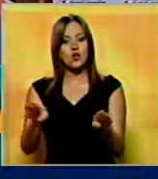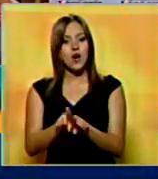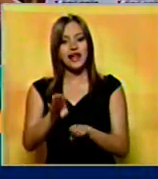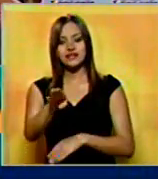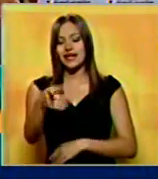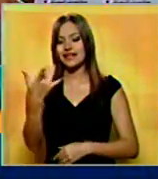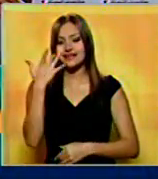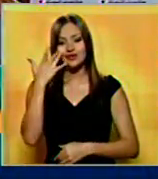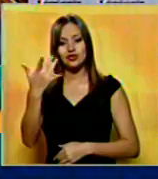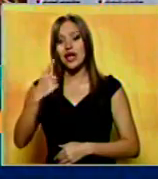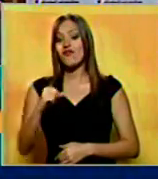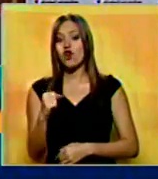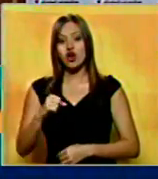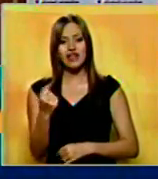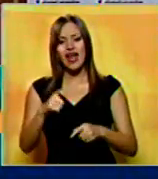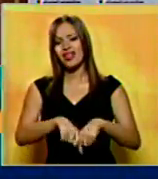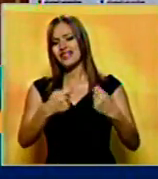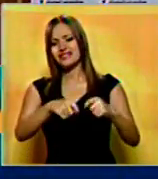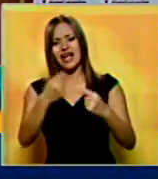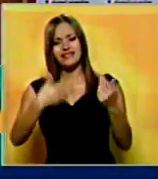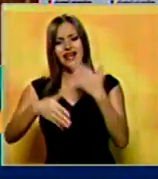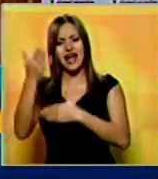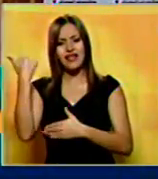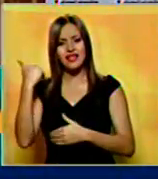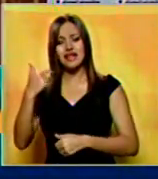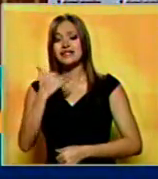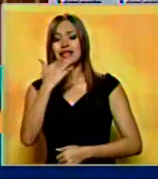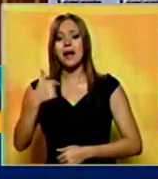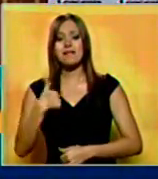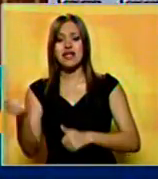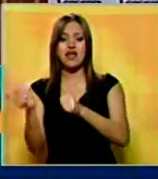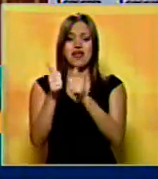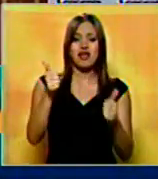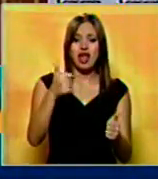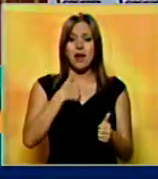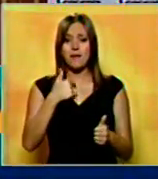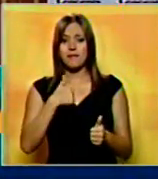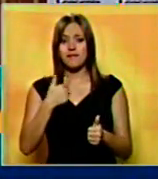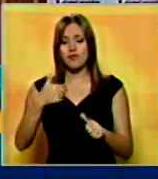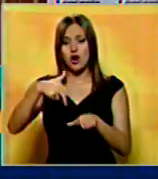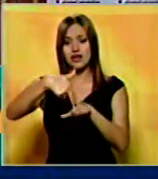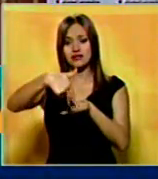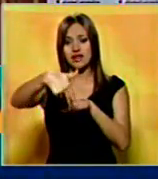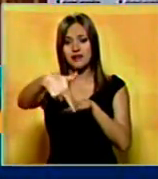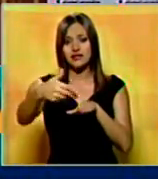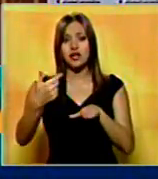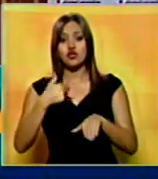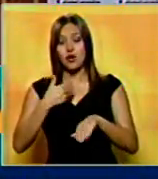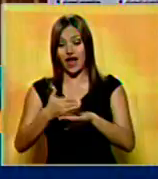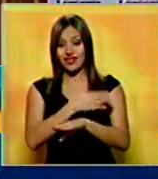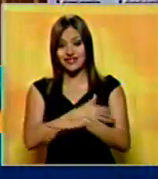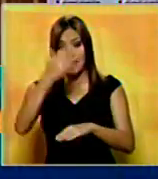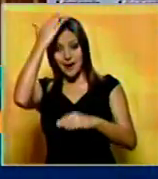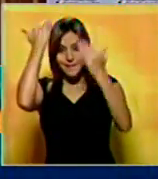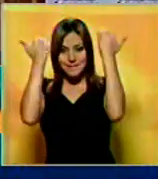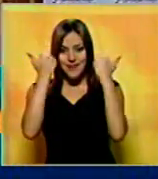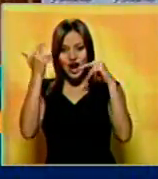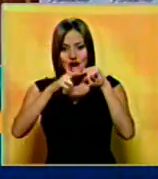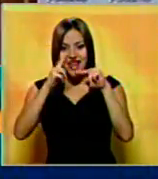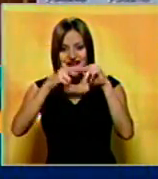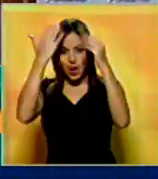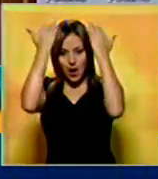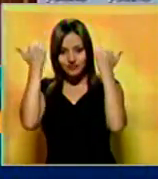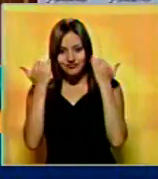desastre, Bogotá, desastre. A mí casi me tumban por quitar los carros de las aceras. Yo tenía pelo negro en otras épocas antes de esas